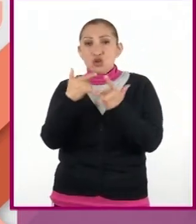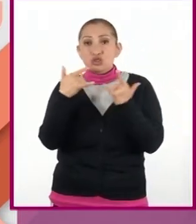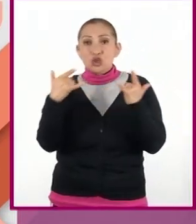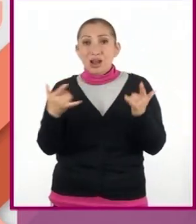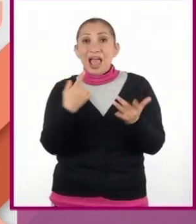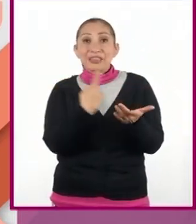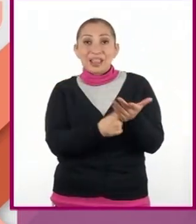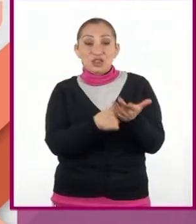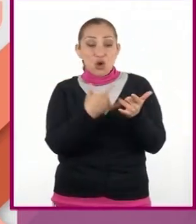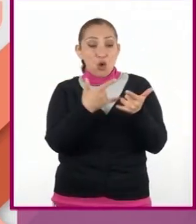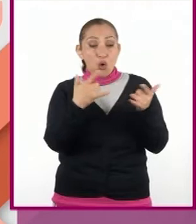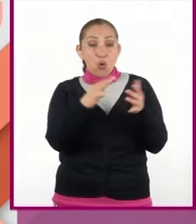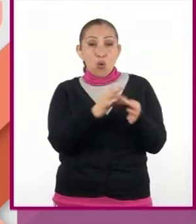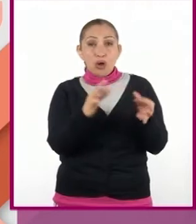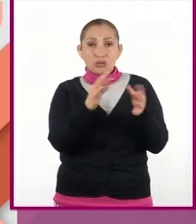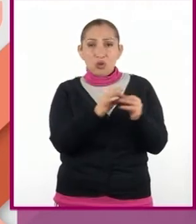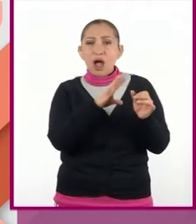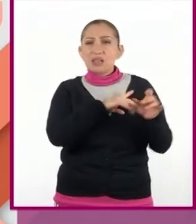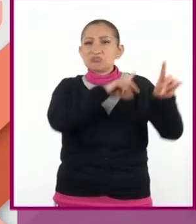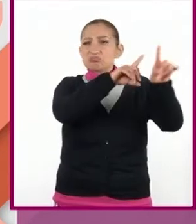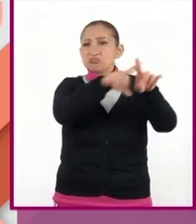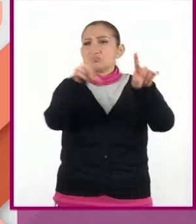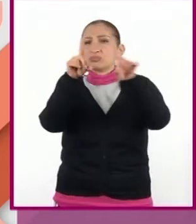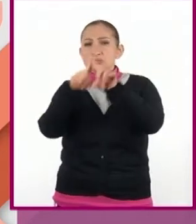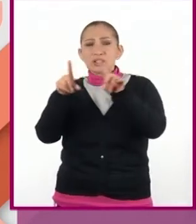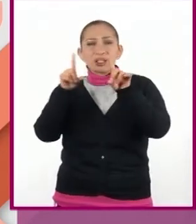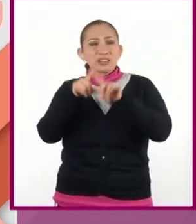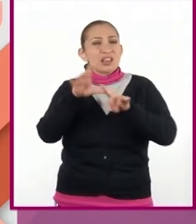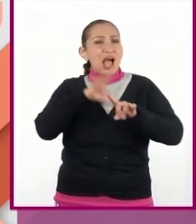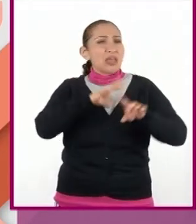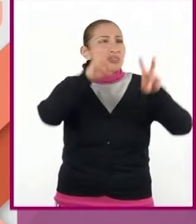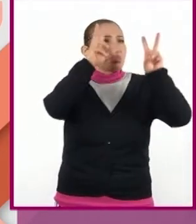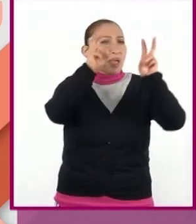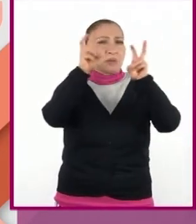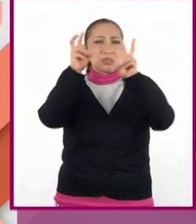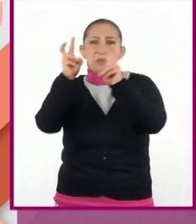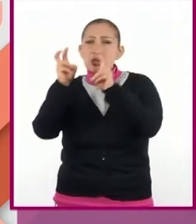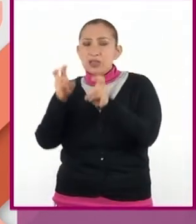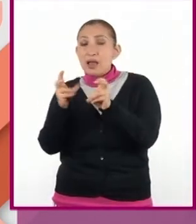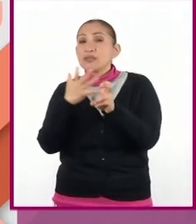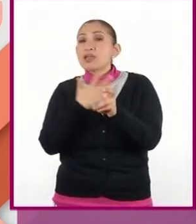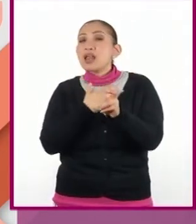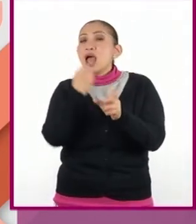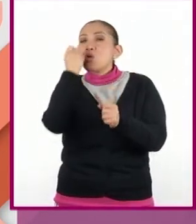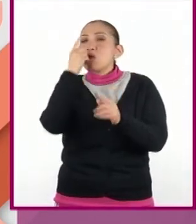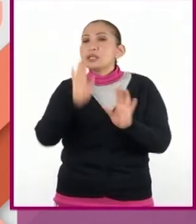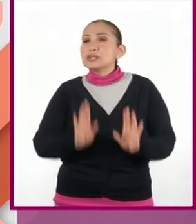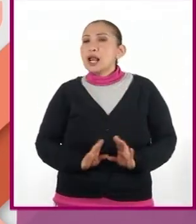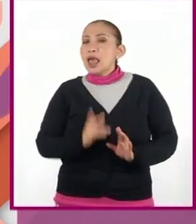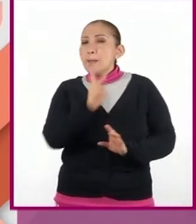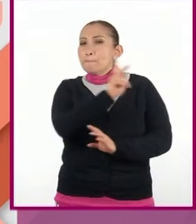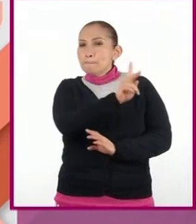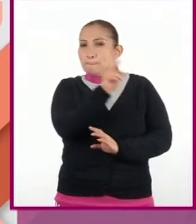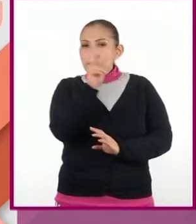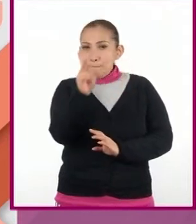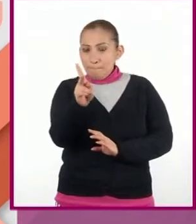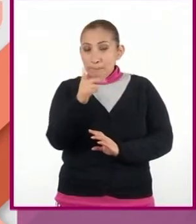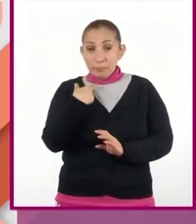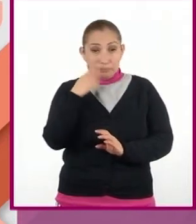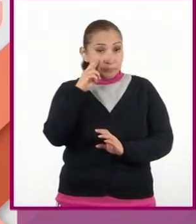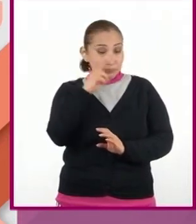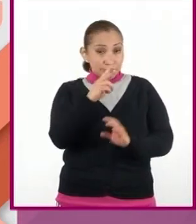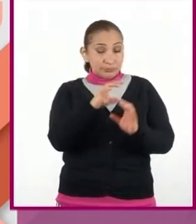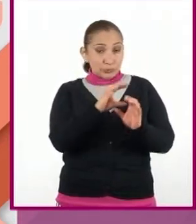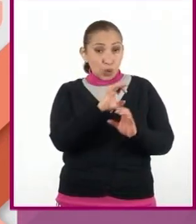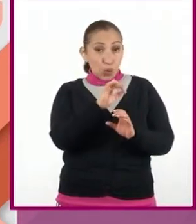contenidas en los cuentos son muy variadas y tocan múltiples temas, comparten ciertas características comunes. El cuento